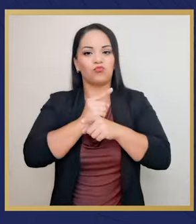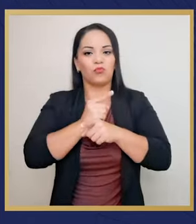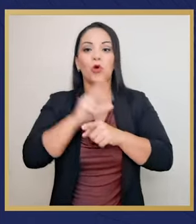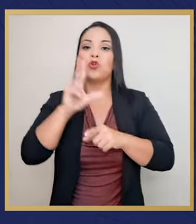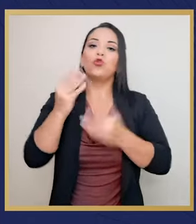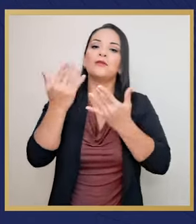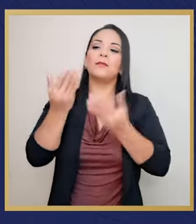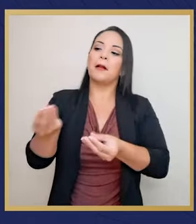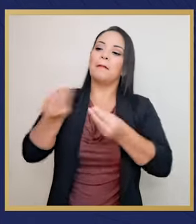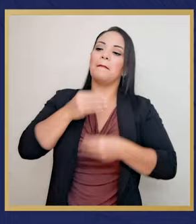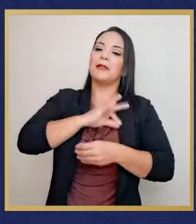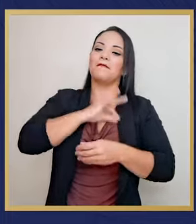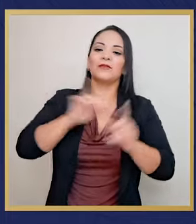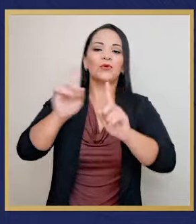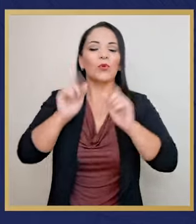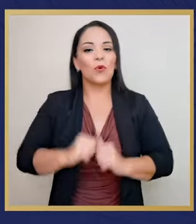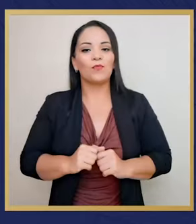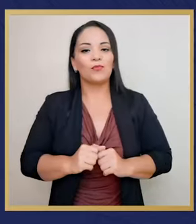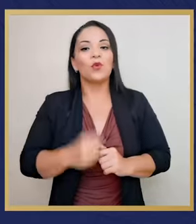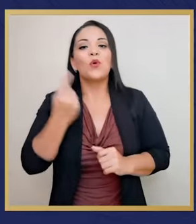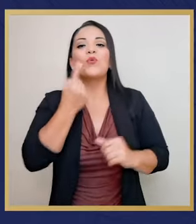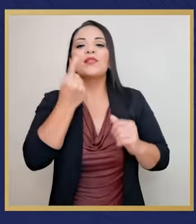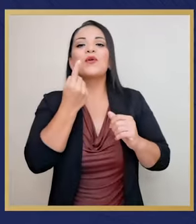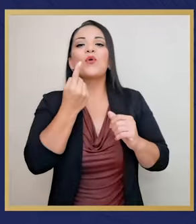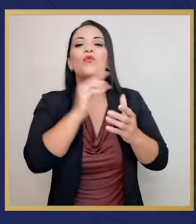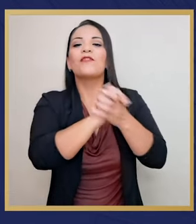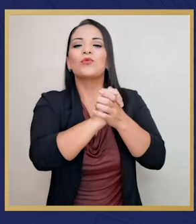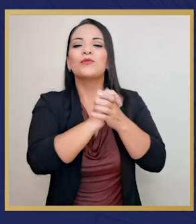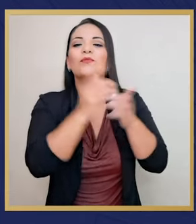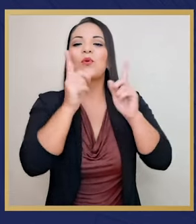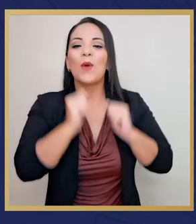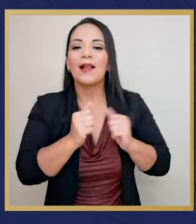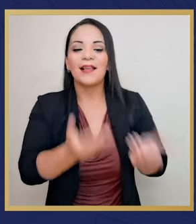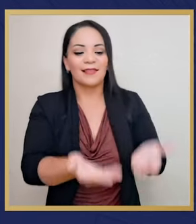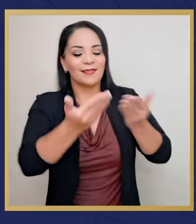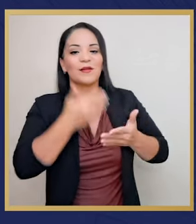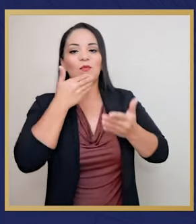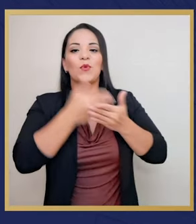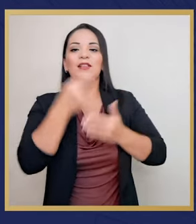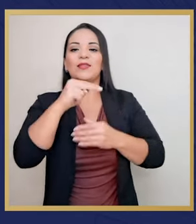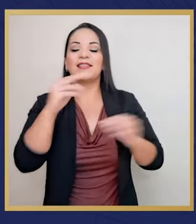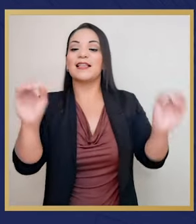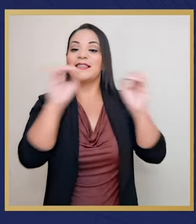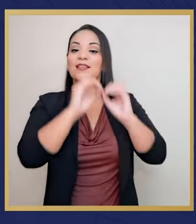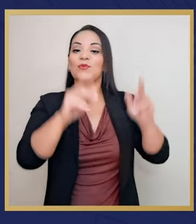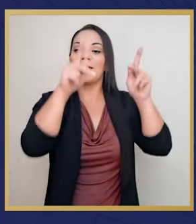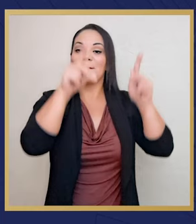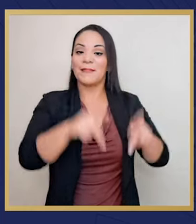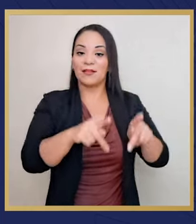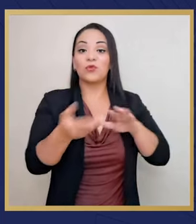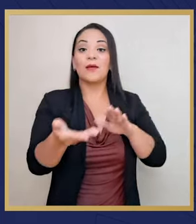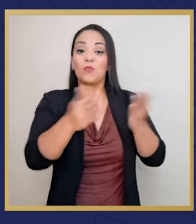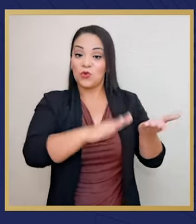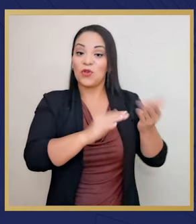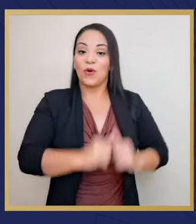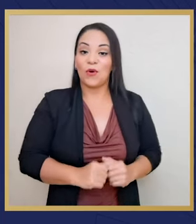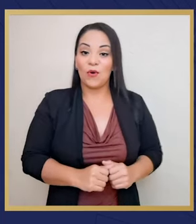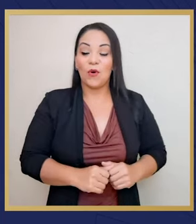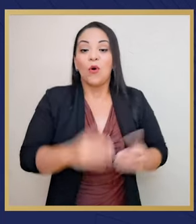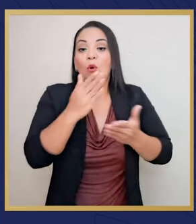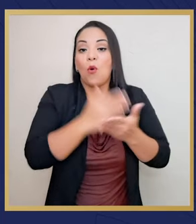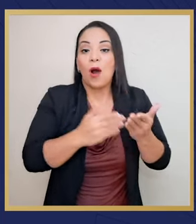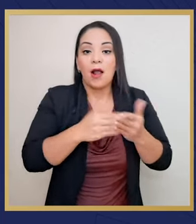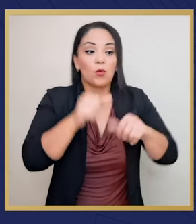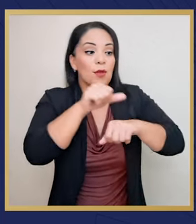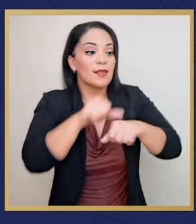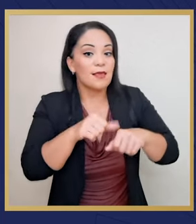nada a cambio, que el único reconocimiento es el de recibir la buena noticia de que ninguna persona haya muerto